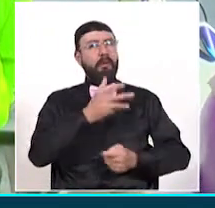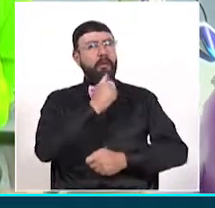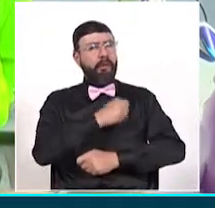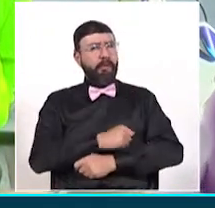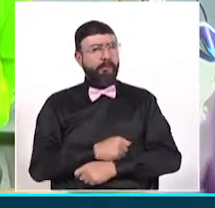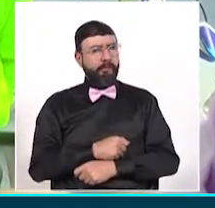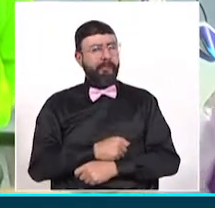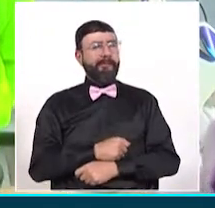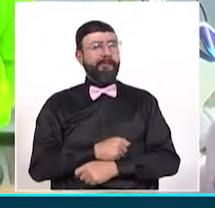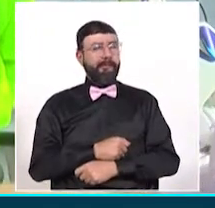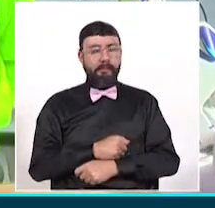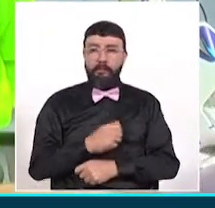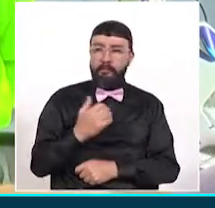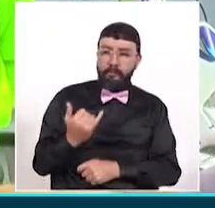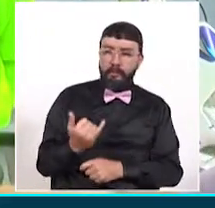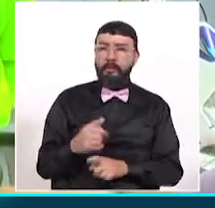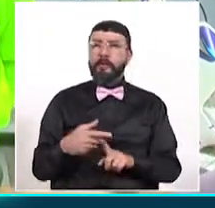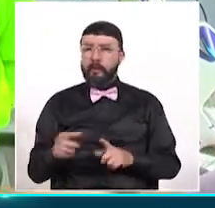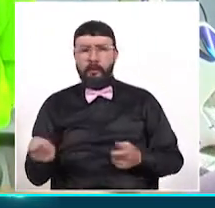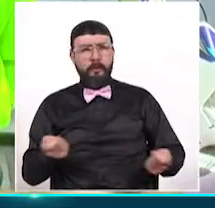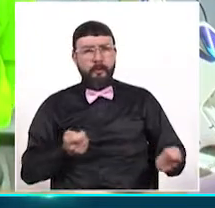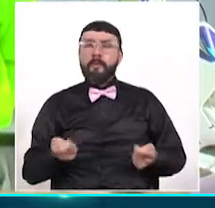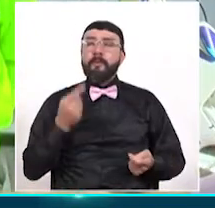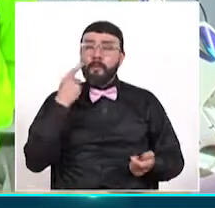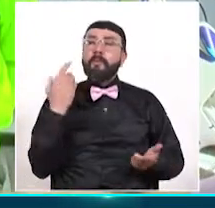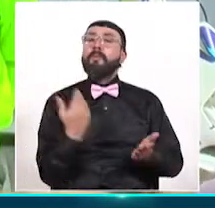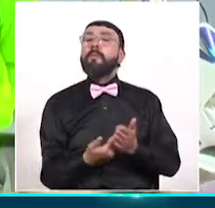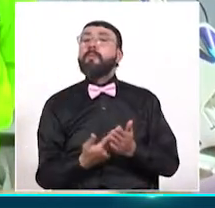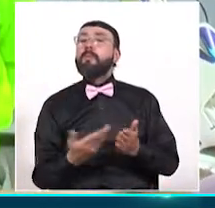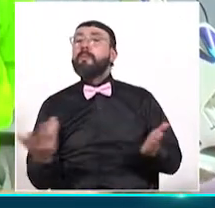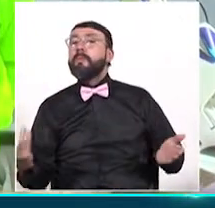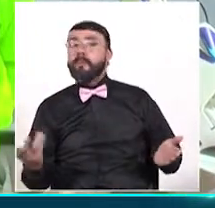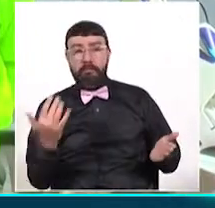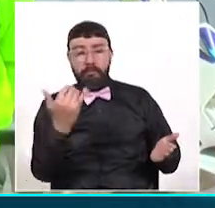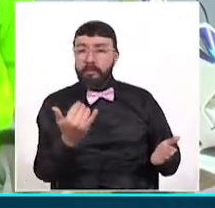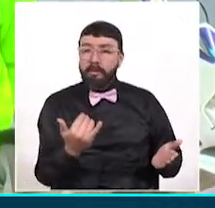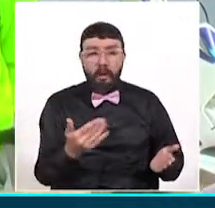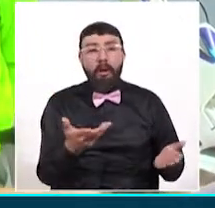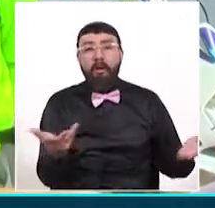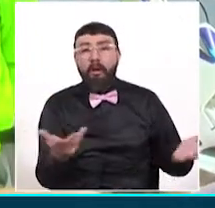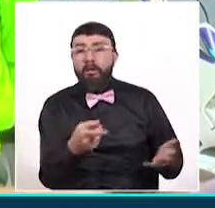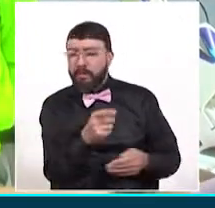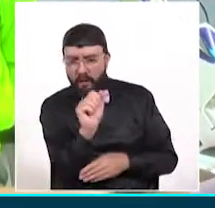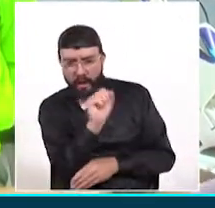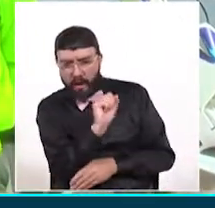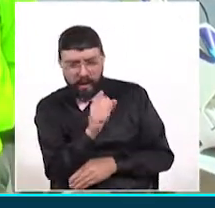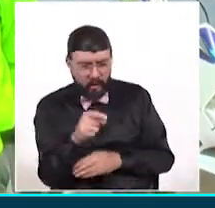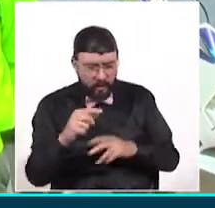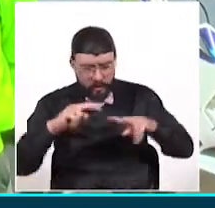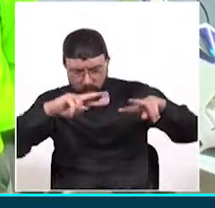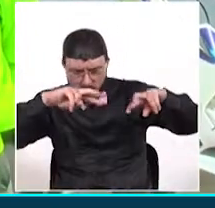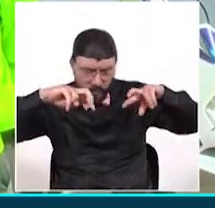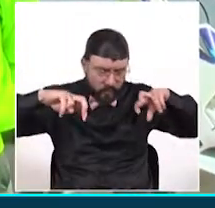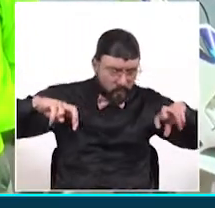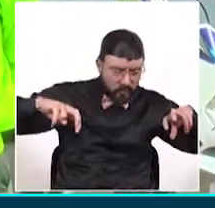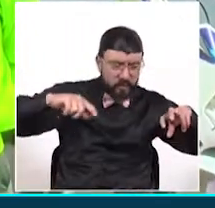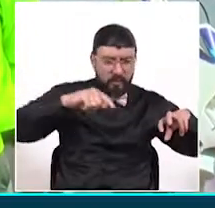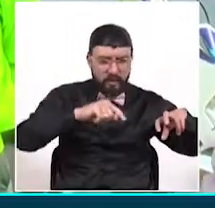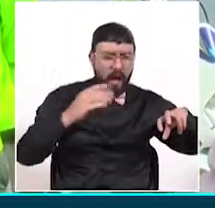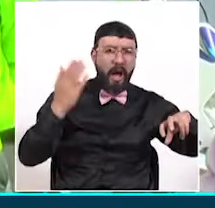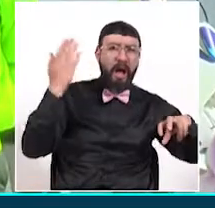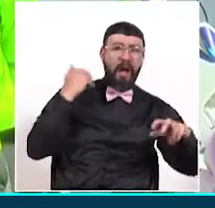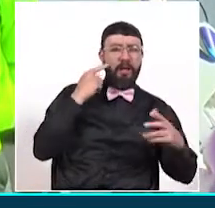yendo sobre la vía pública, identificación de los guarismos de estos vehículos para verificar sus